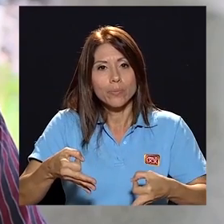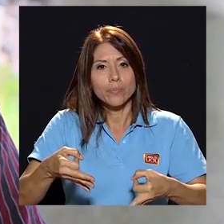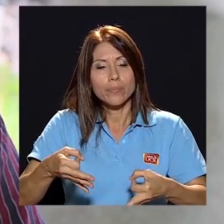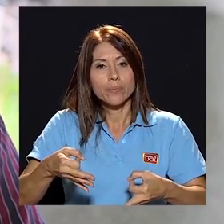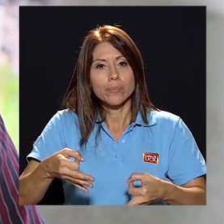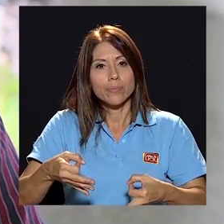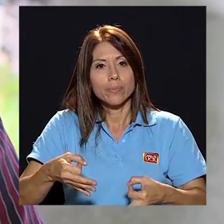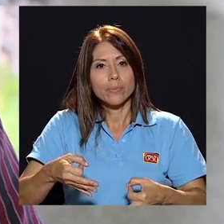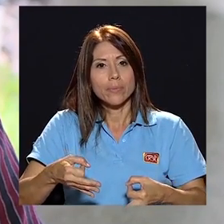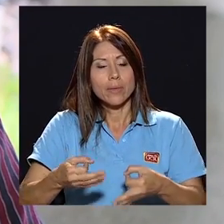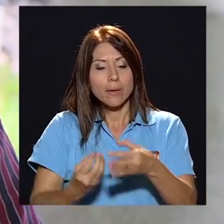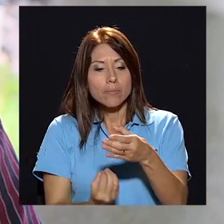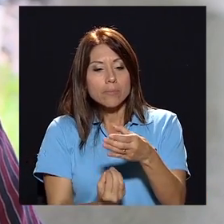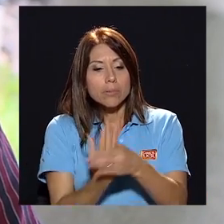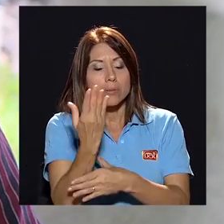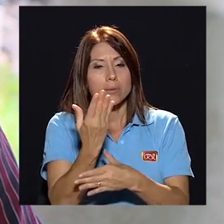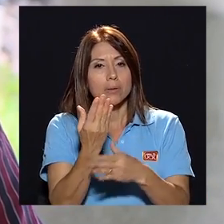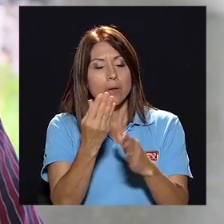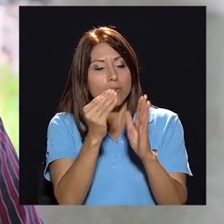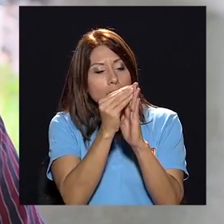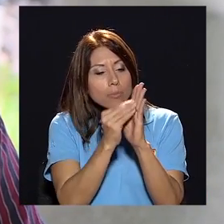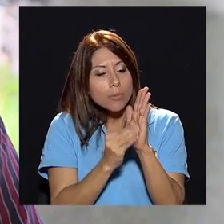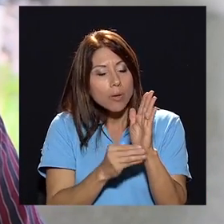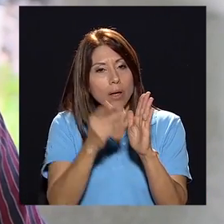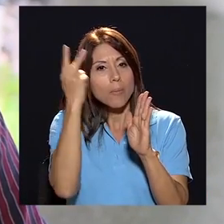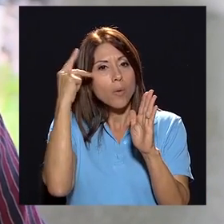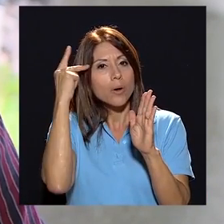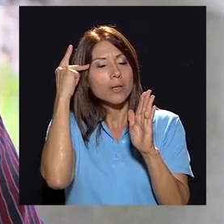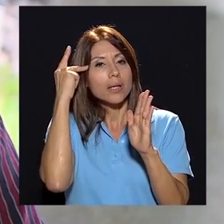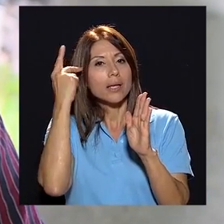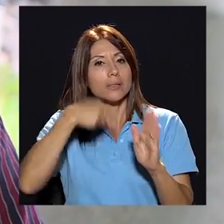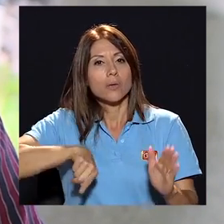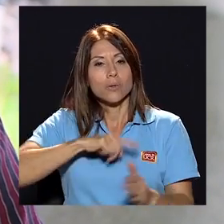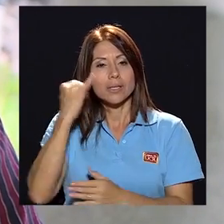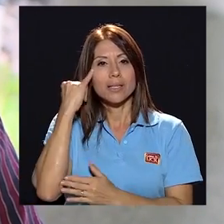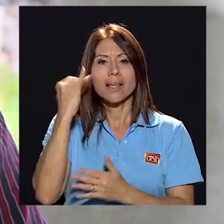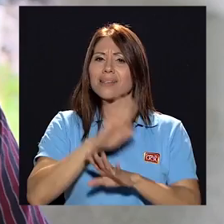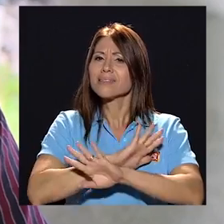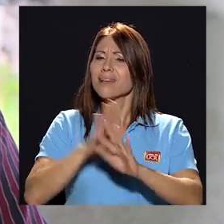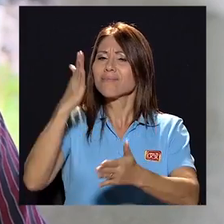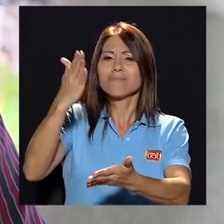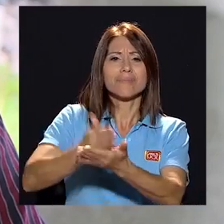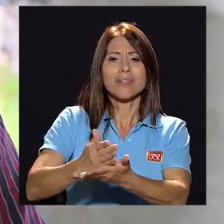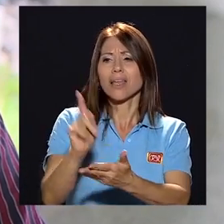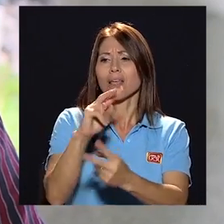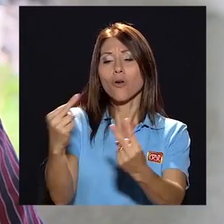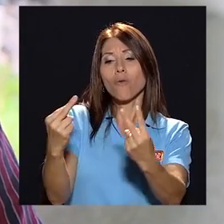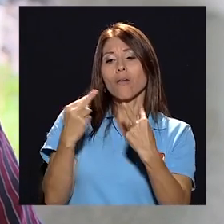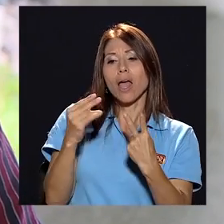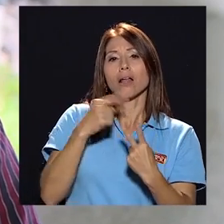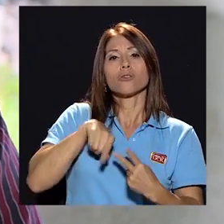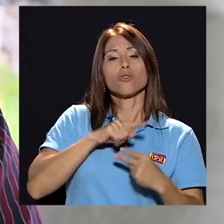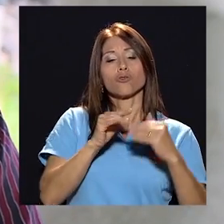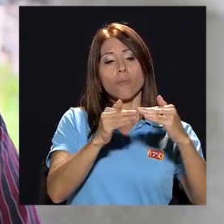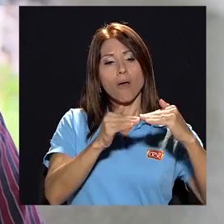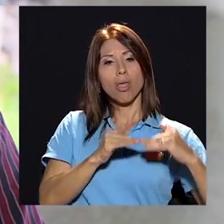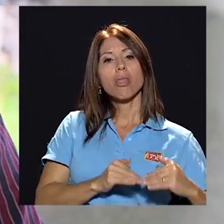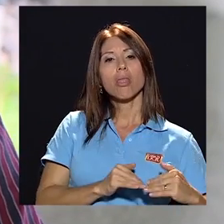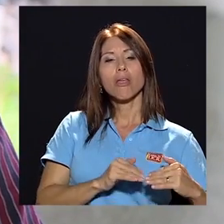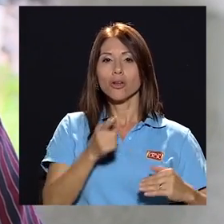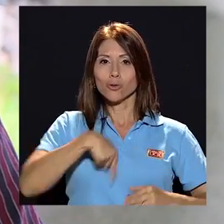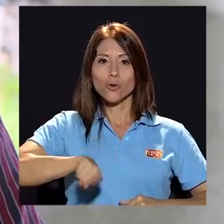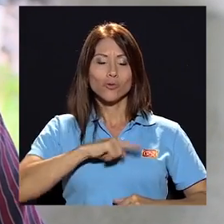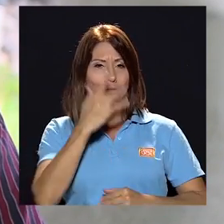decisiones de la creación de nuestras políticas de nuestras ideas ya basta que nos vean simplemente como caudillos